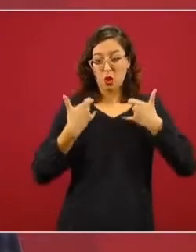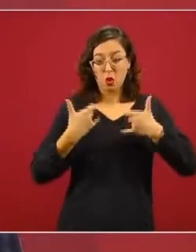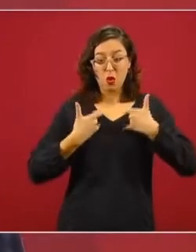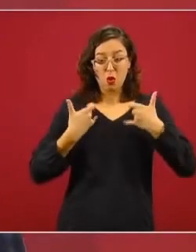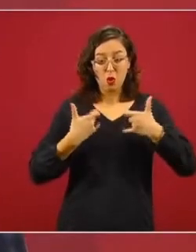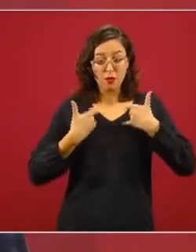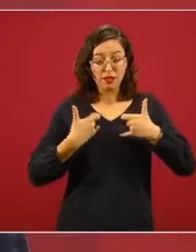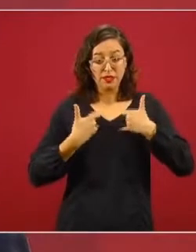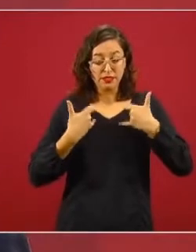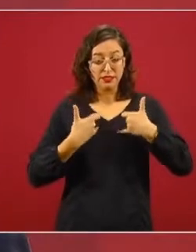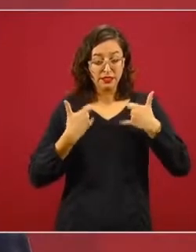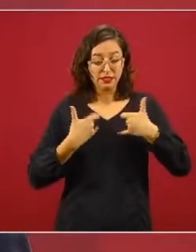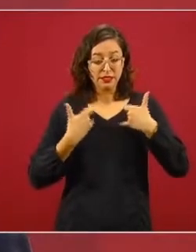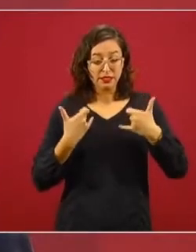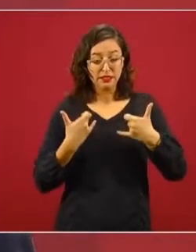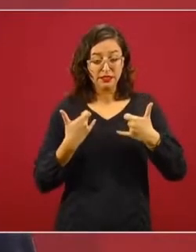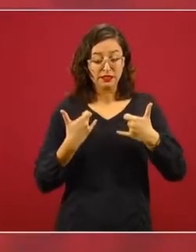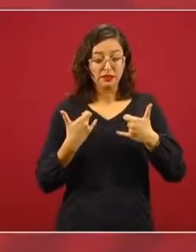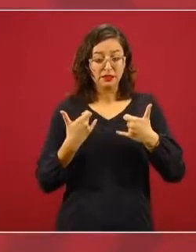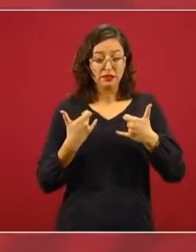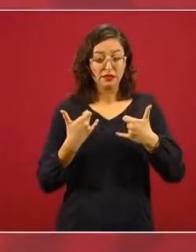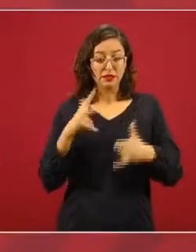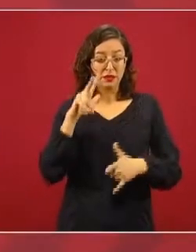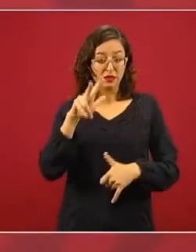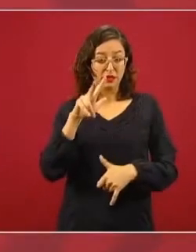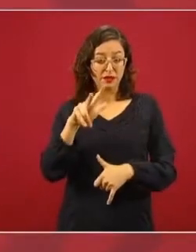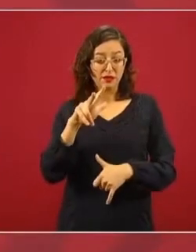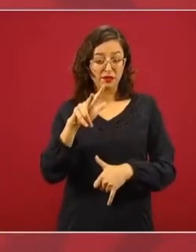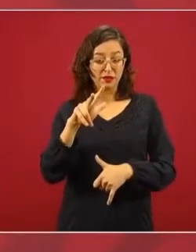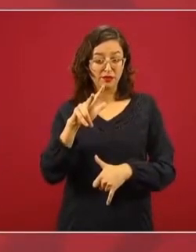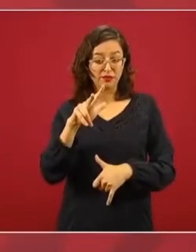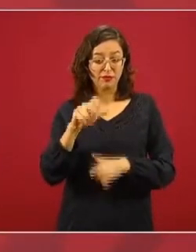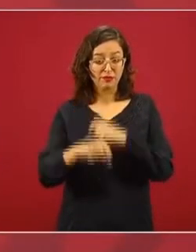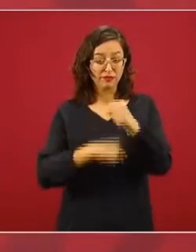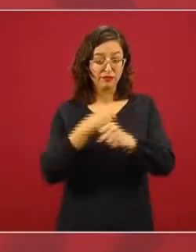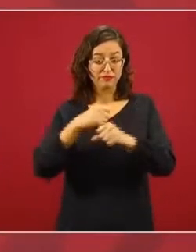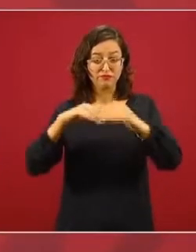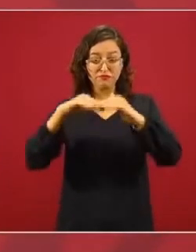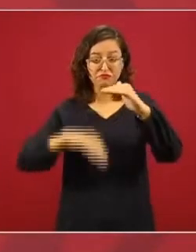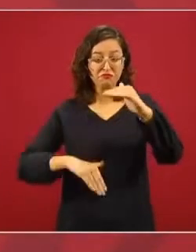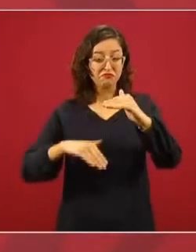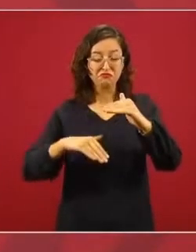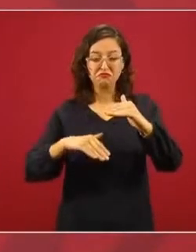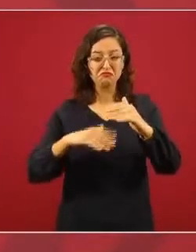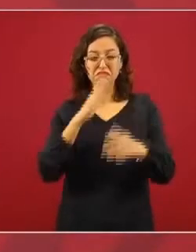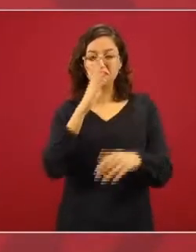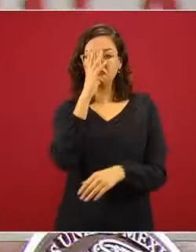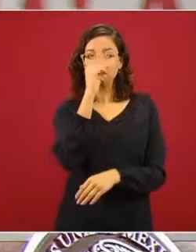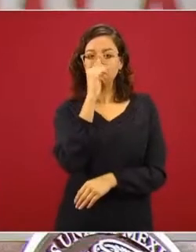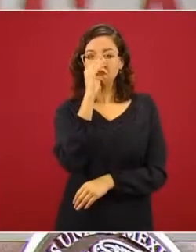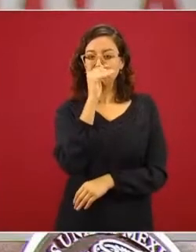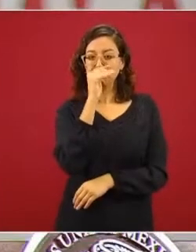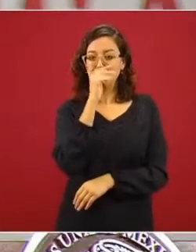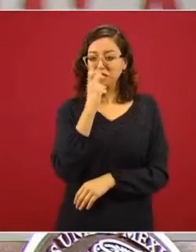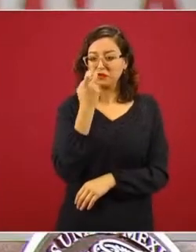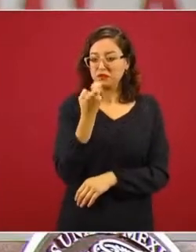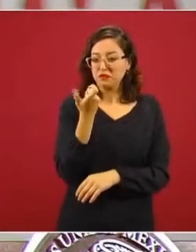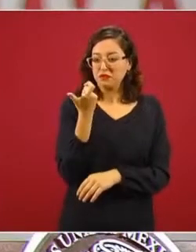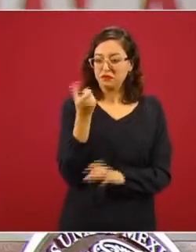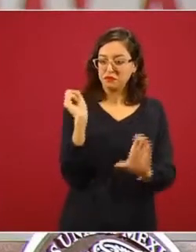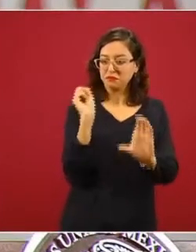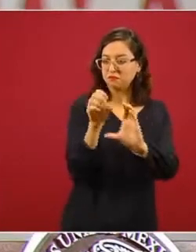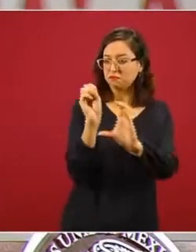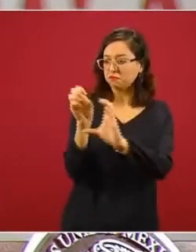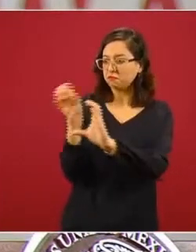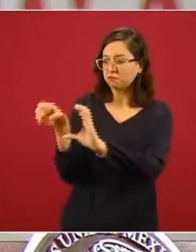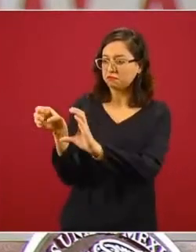de menos de 18 años, que coincide